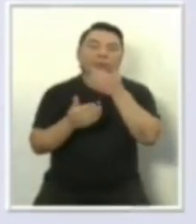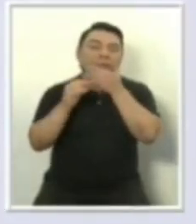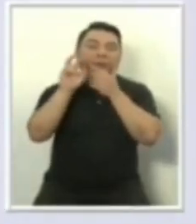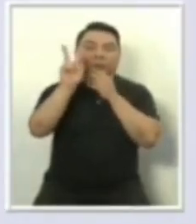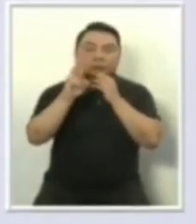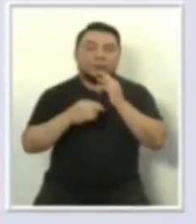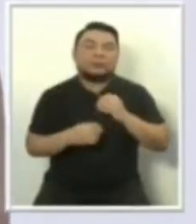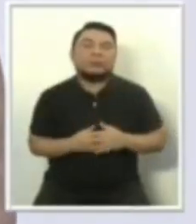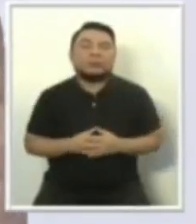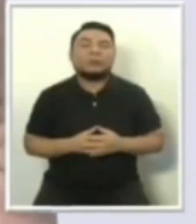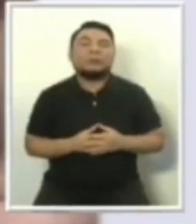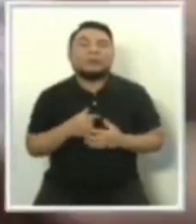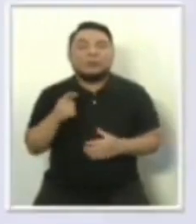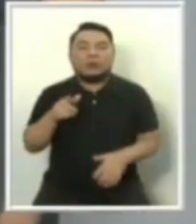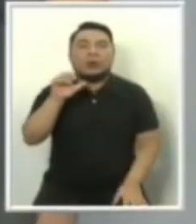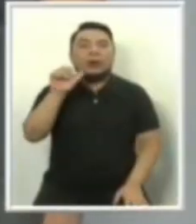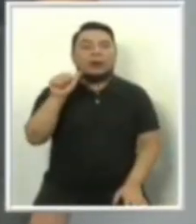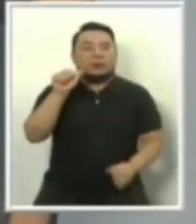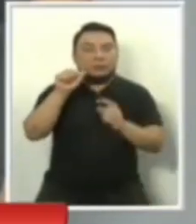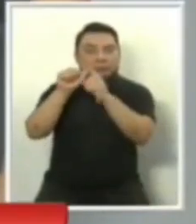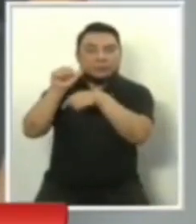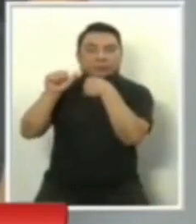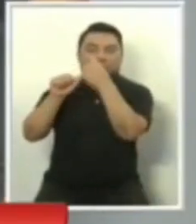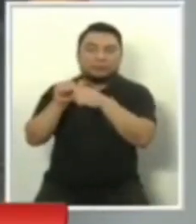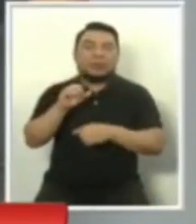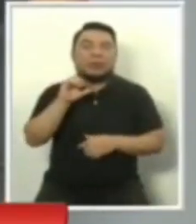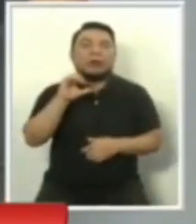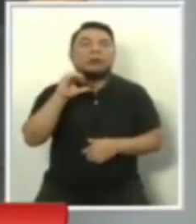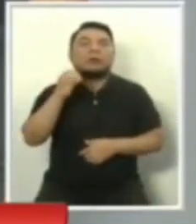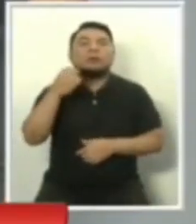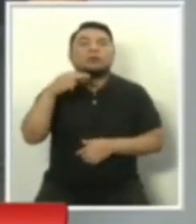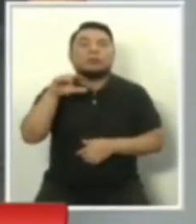Número 2, Alianza para el Progreso, César Acuña.